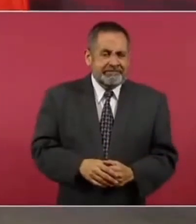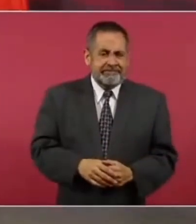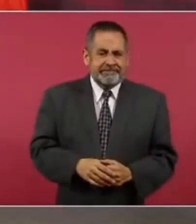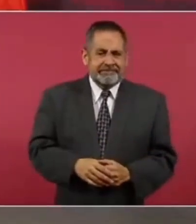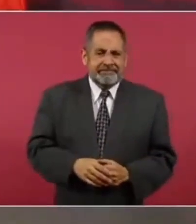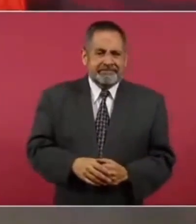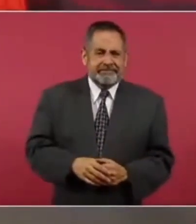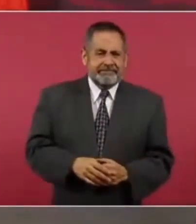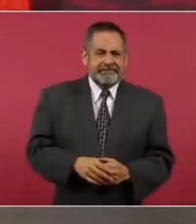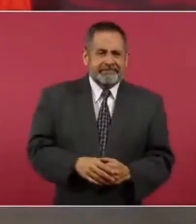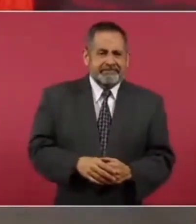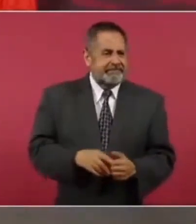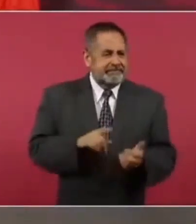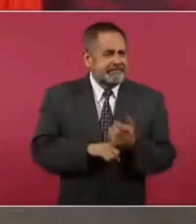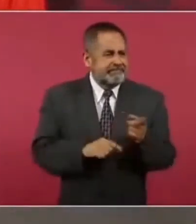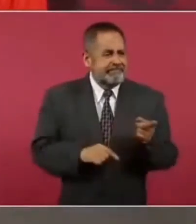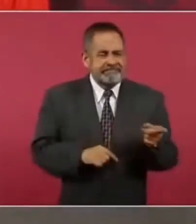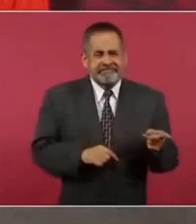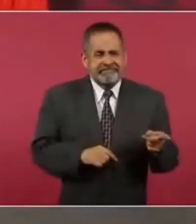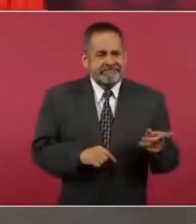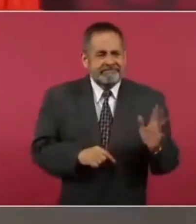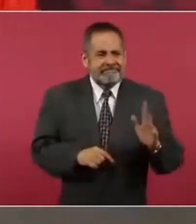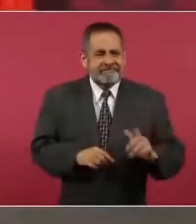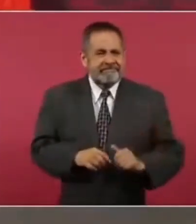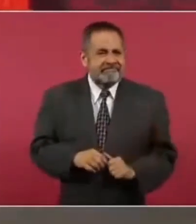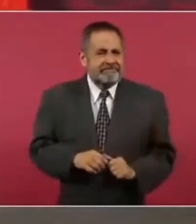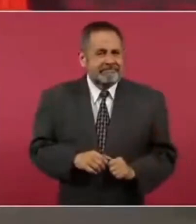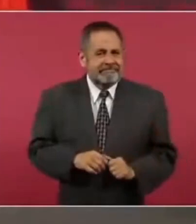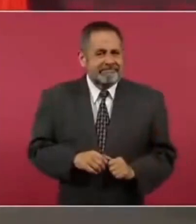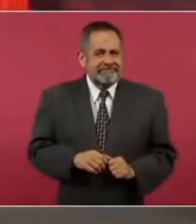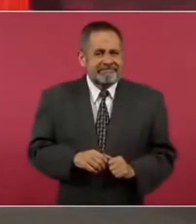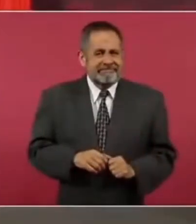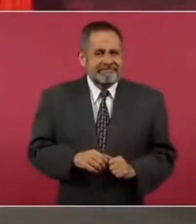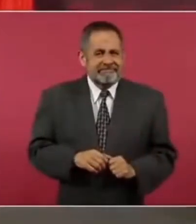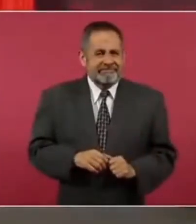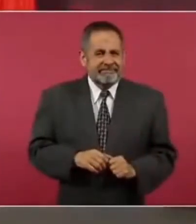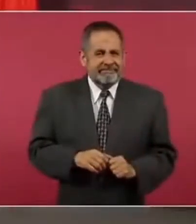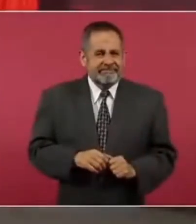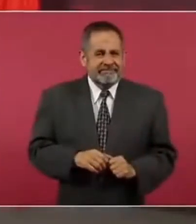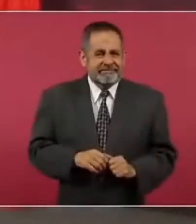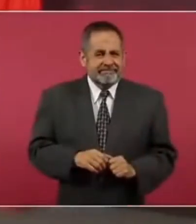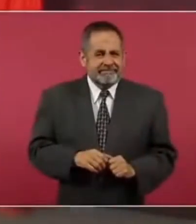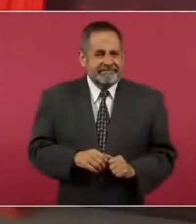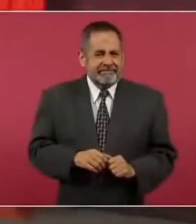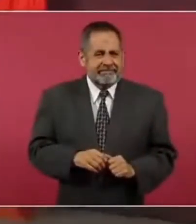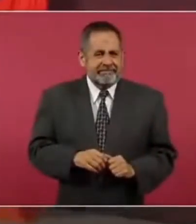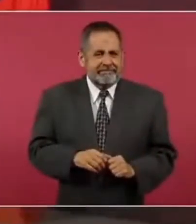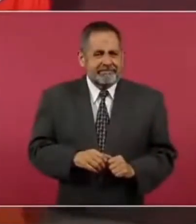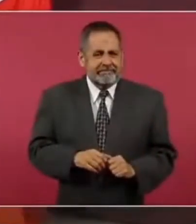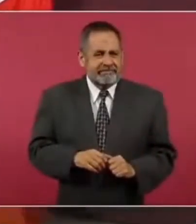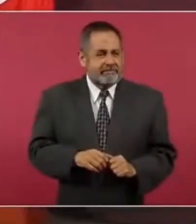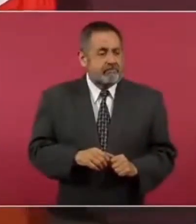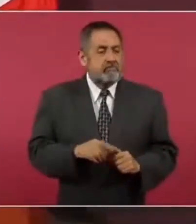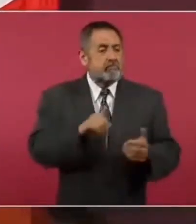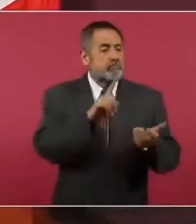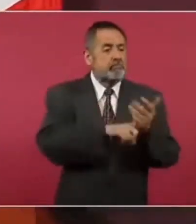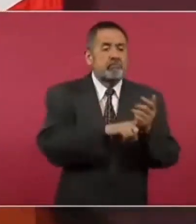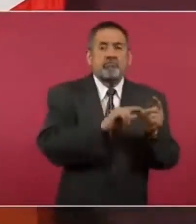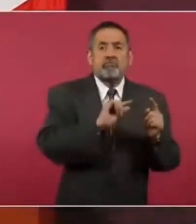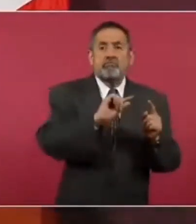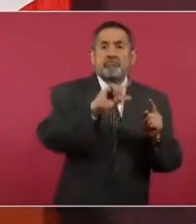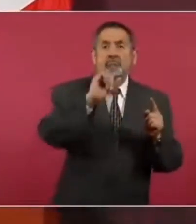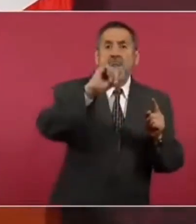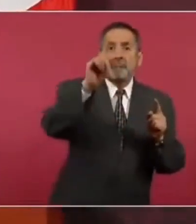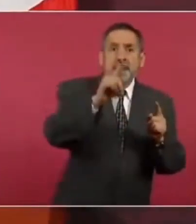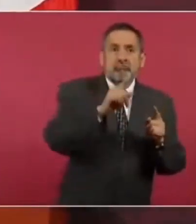le sirve a los potentados y a los